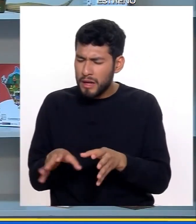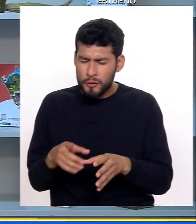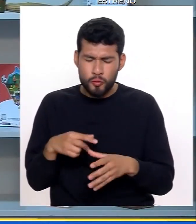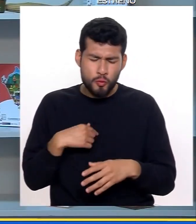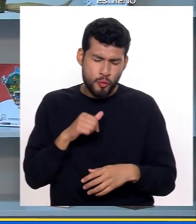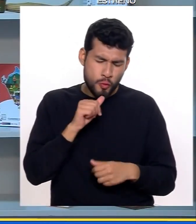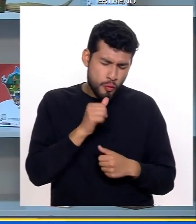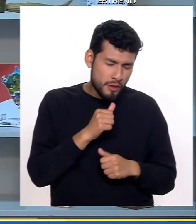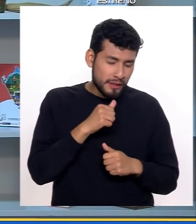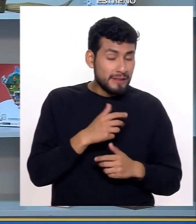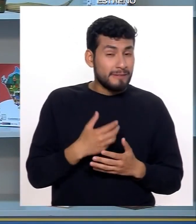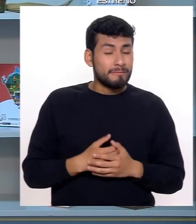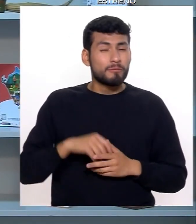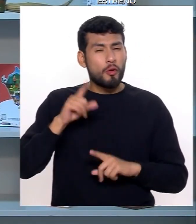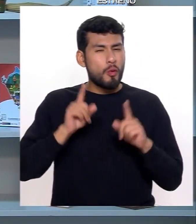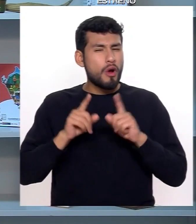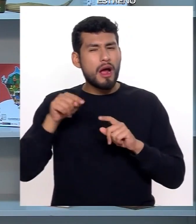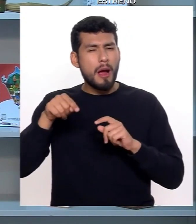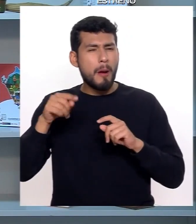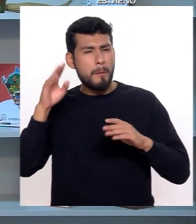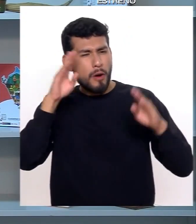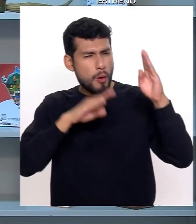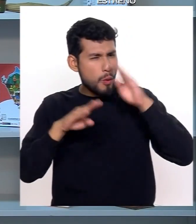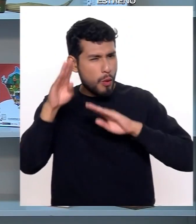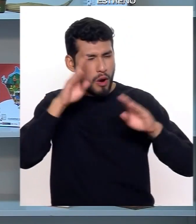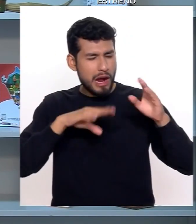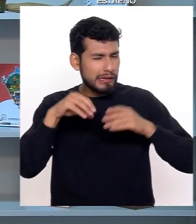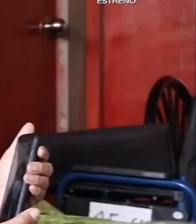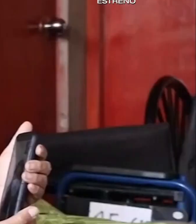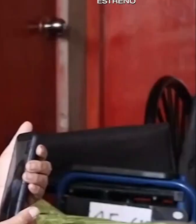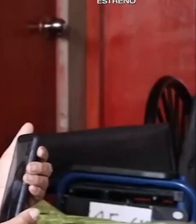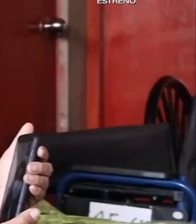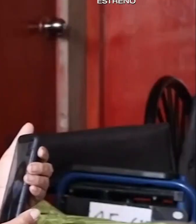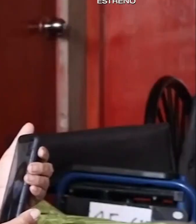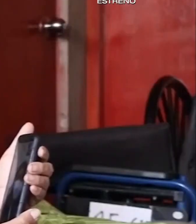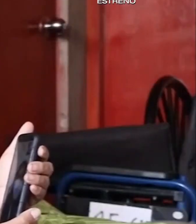algunas preocupaciones internas que ellos tienen.